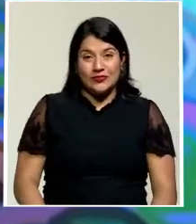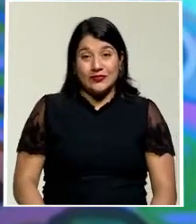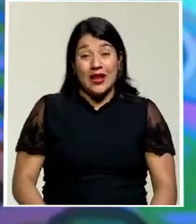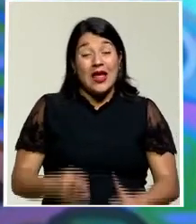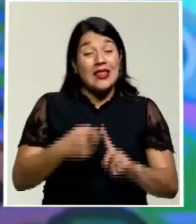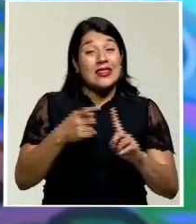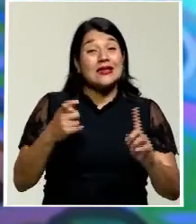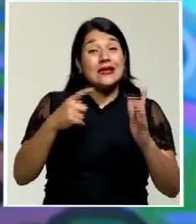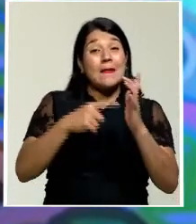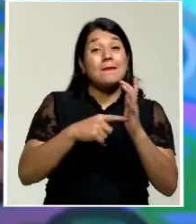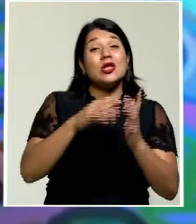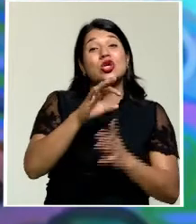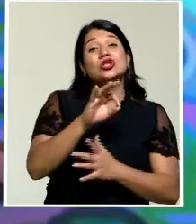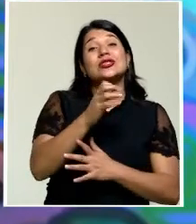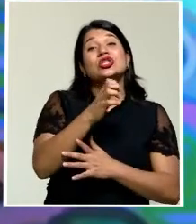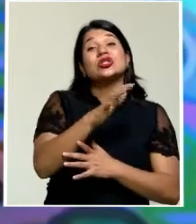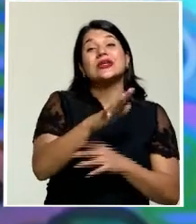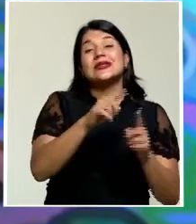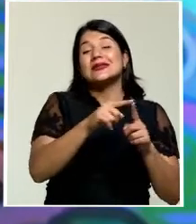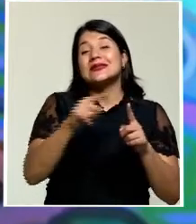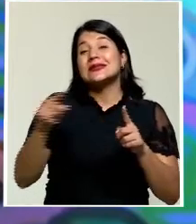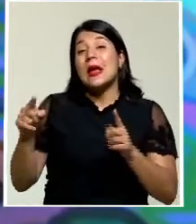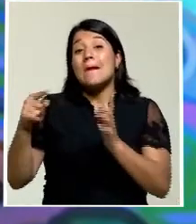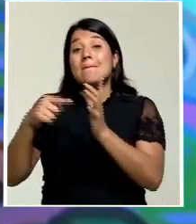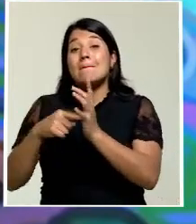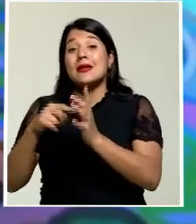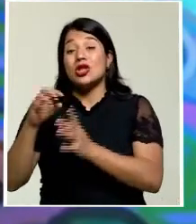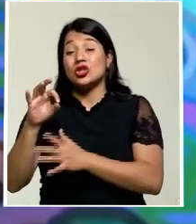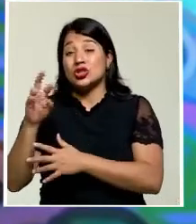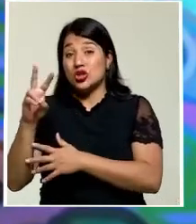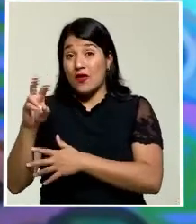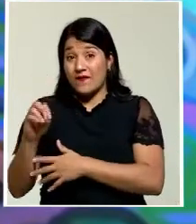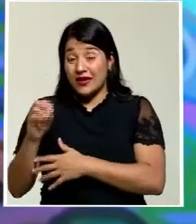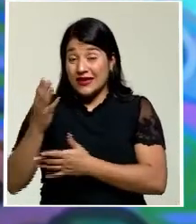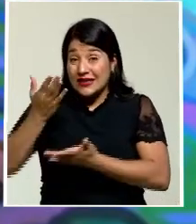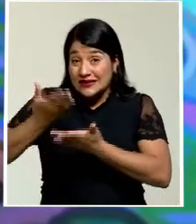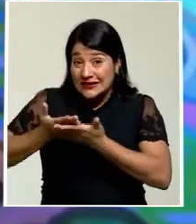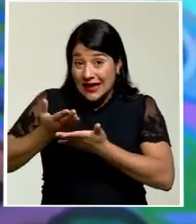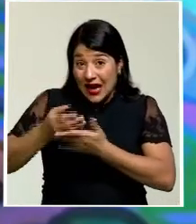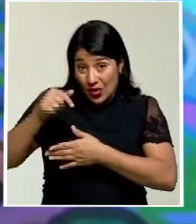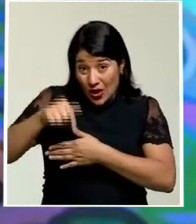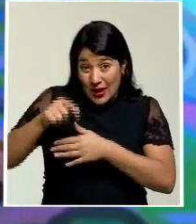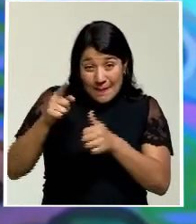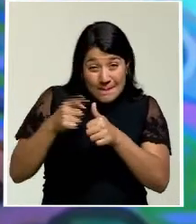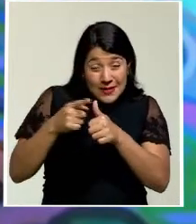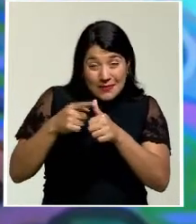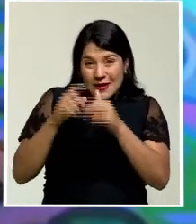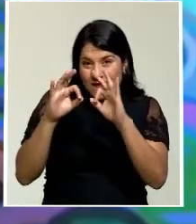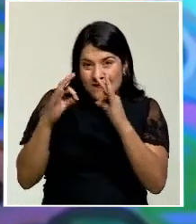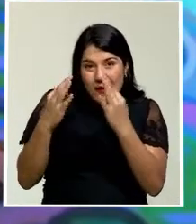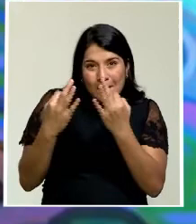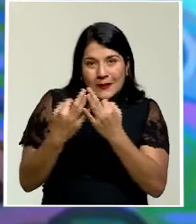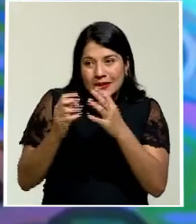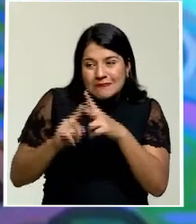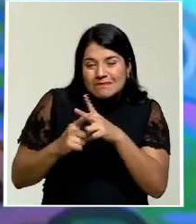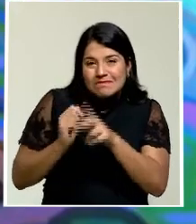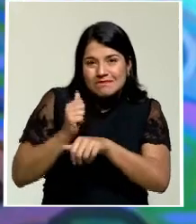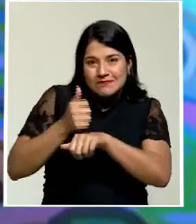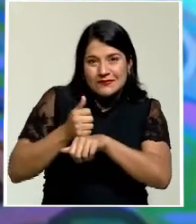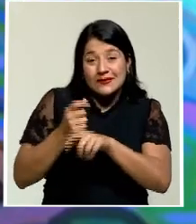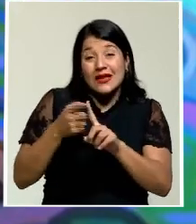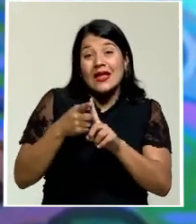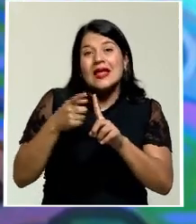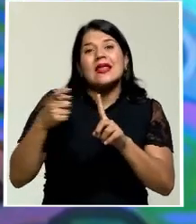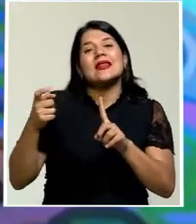1915 y 1920, llegaron acá las primeras familias pioneras, procedentes de la